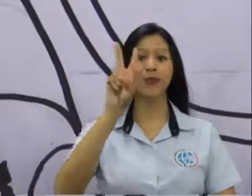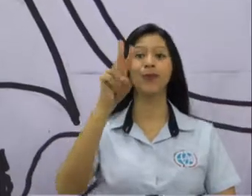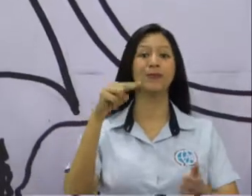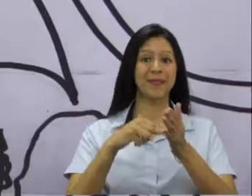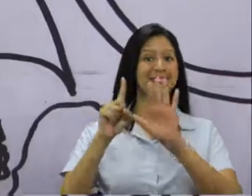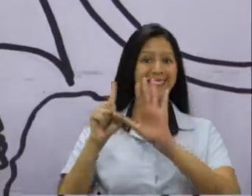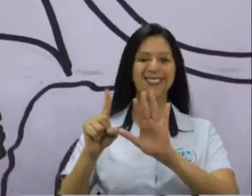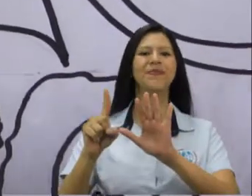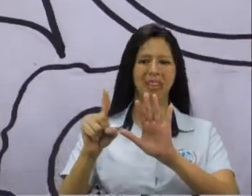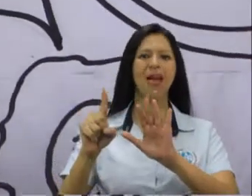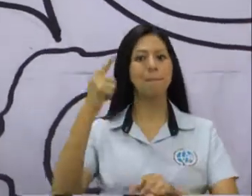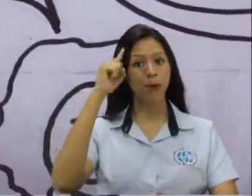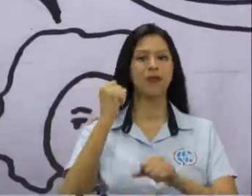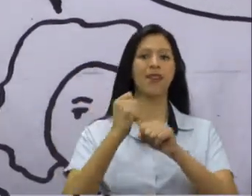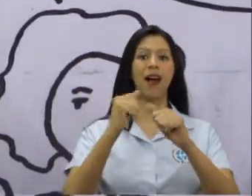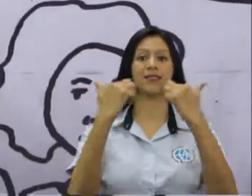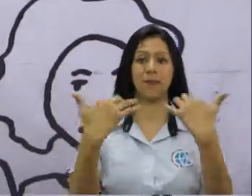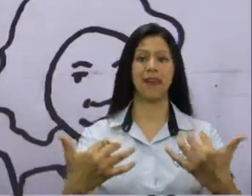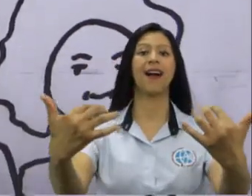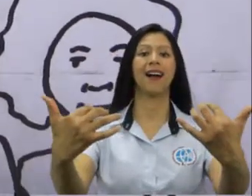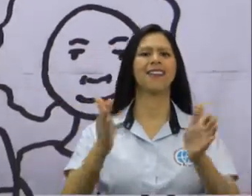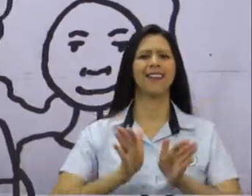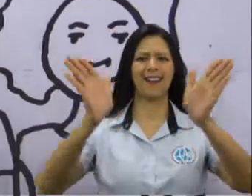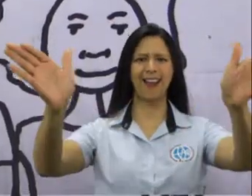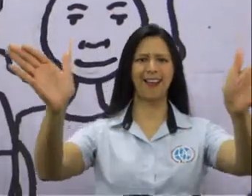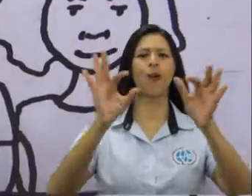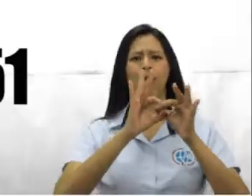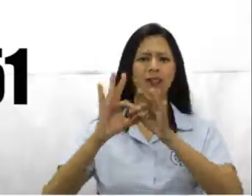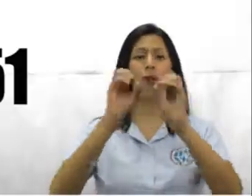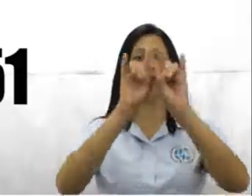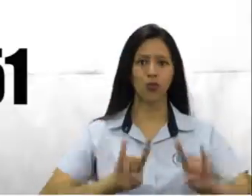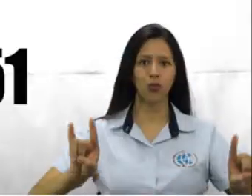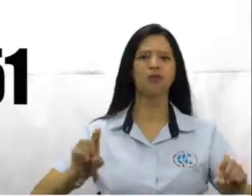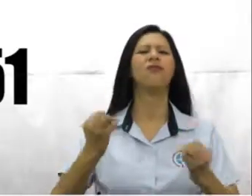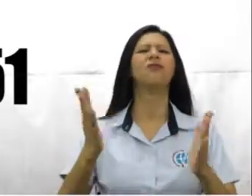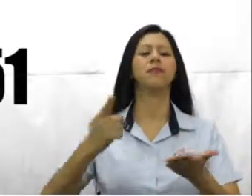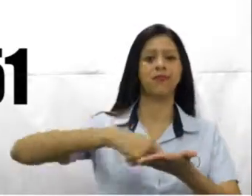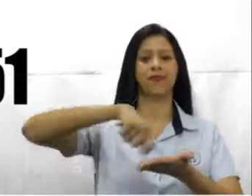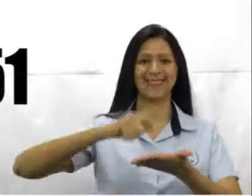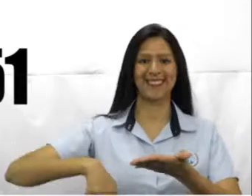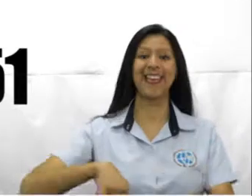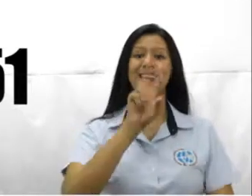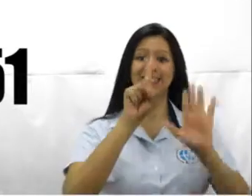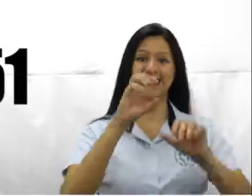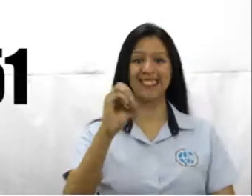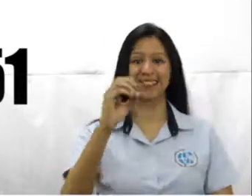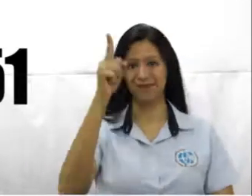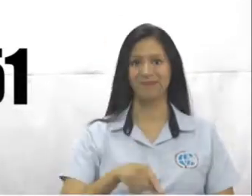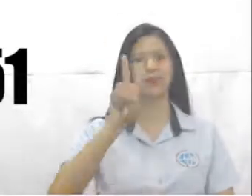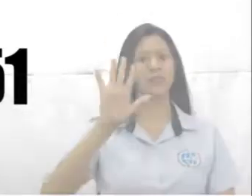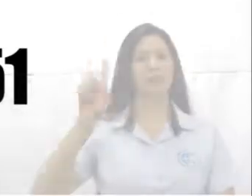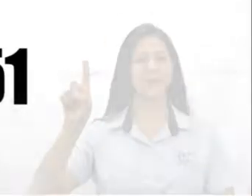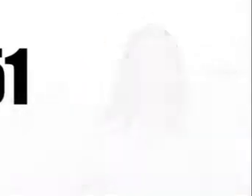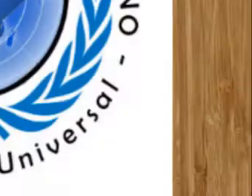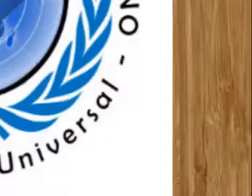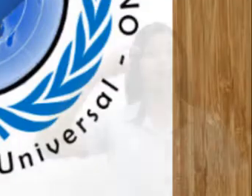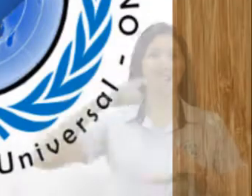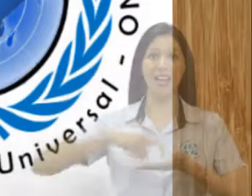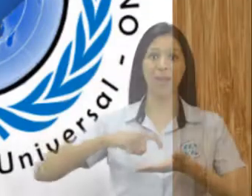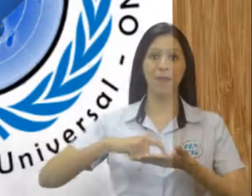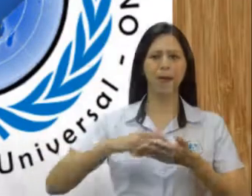por la Asamblea General de las Naciones Unidas en su resolución 60 diagonal 251.